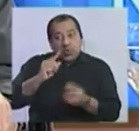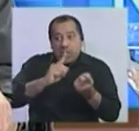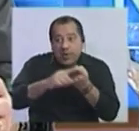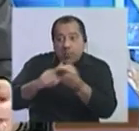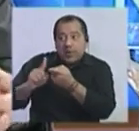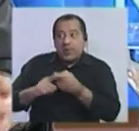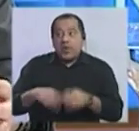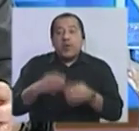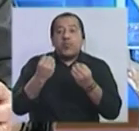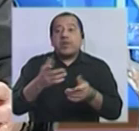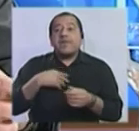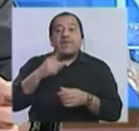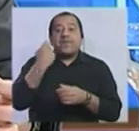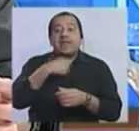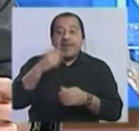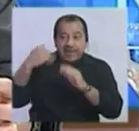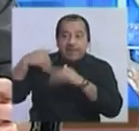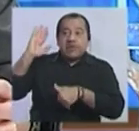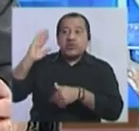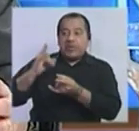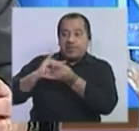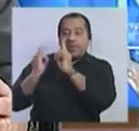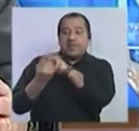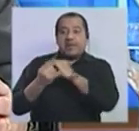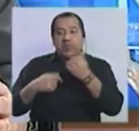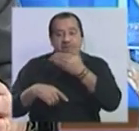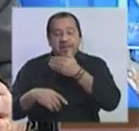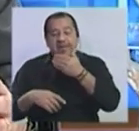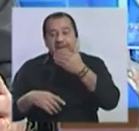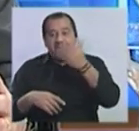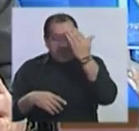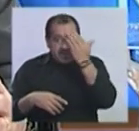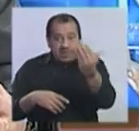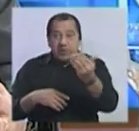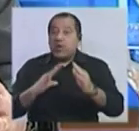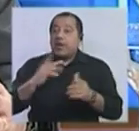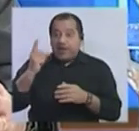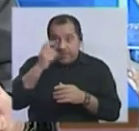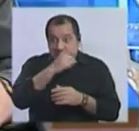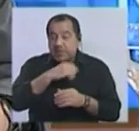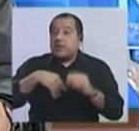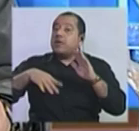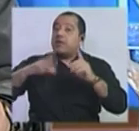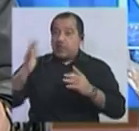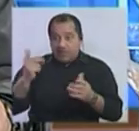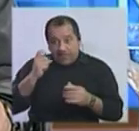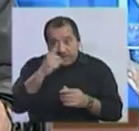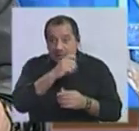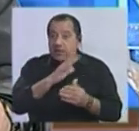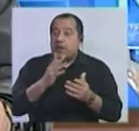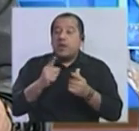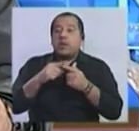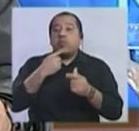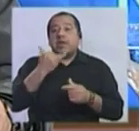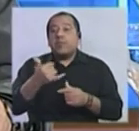la falta de la mayoría parlamentaria propia del Frente Amplio. Y costó, costó bastante. Es decir, por